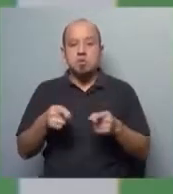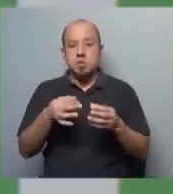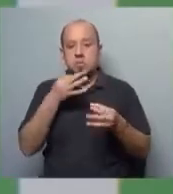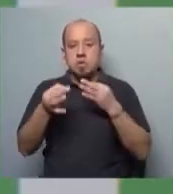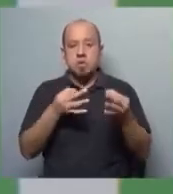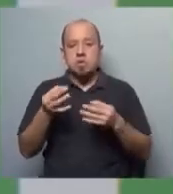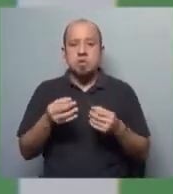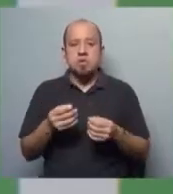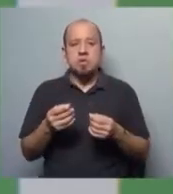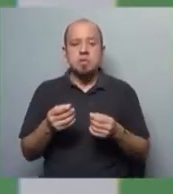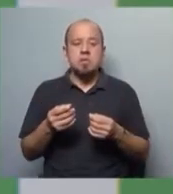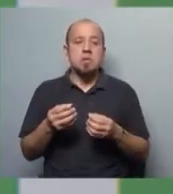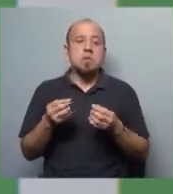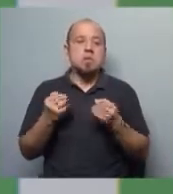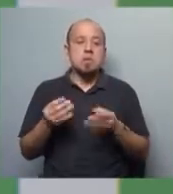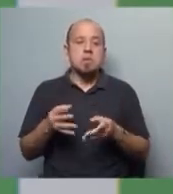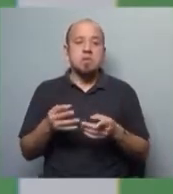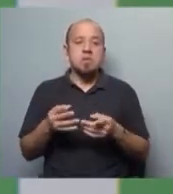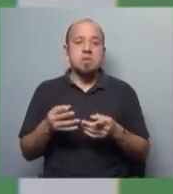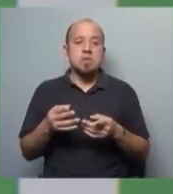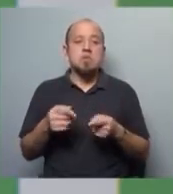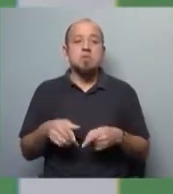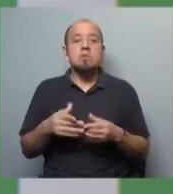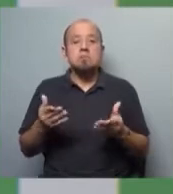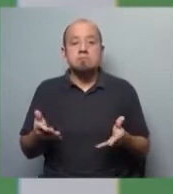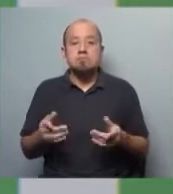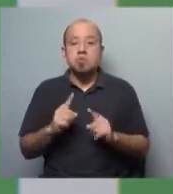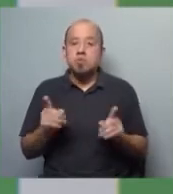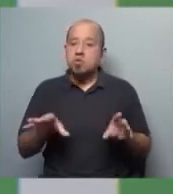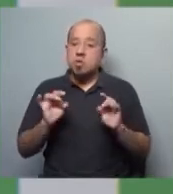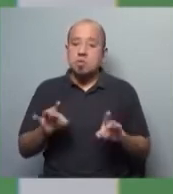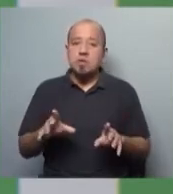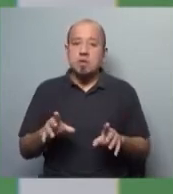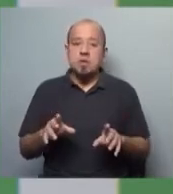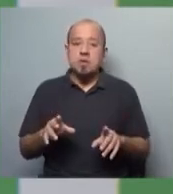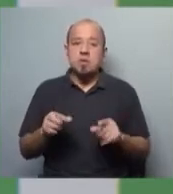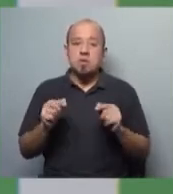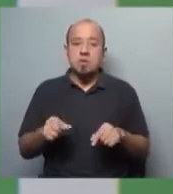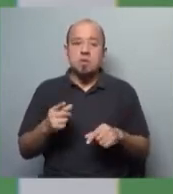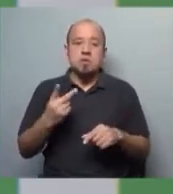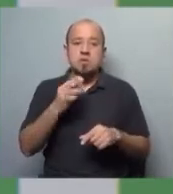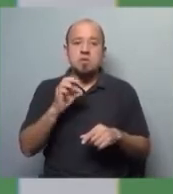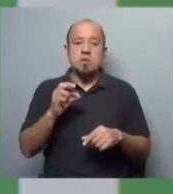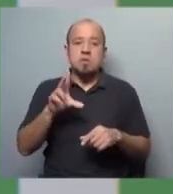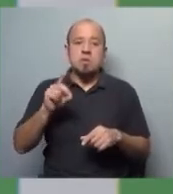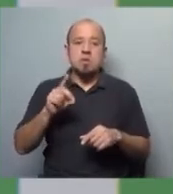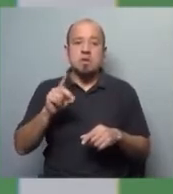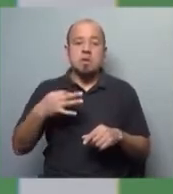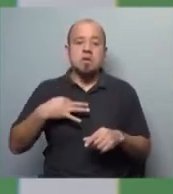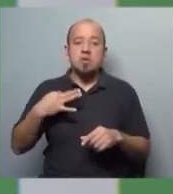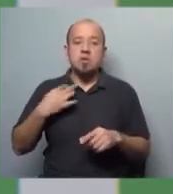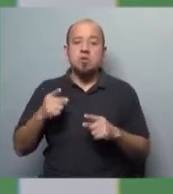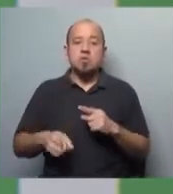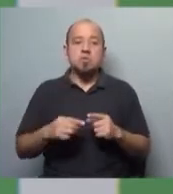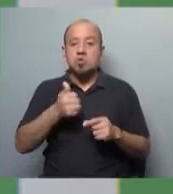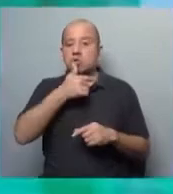en parte lo que se vive ahora. No se explica solo por lo que pasó hace 20, 30 años, que ya es bastante, sino